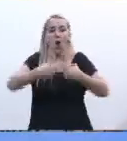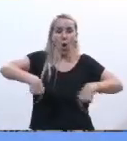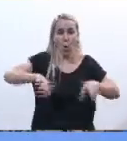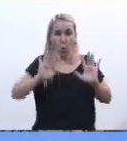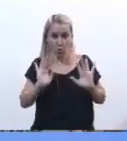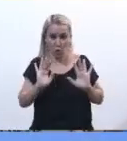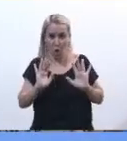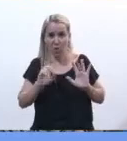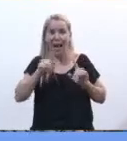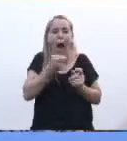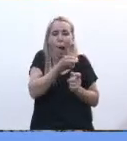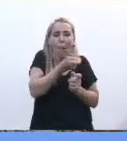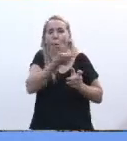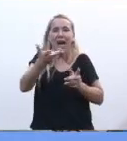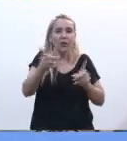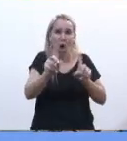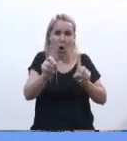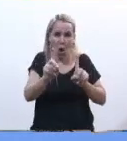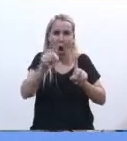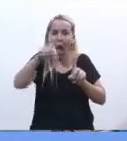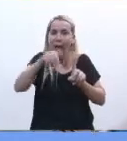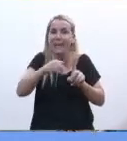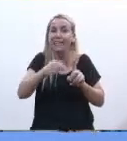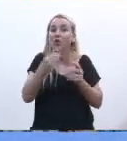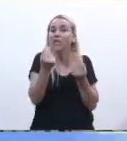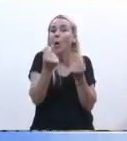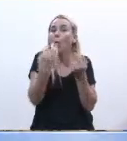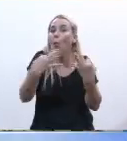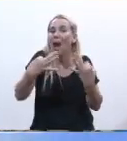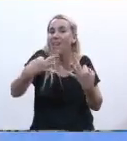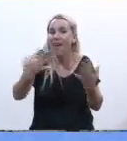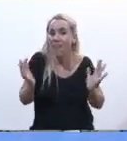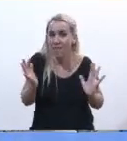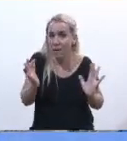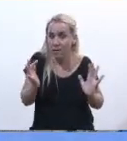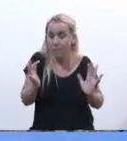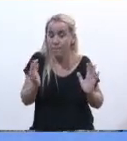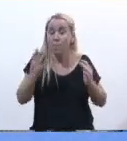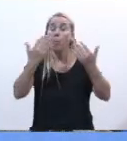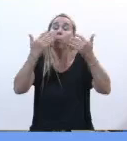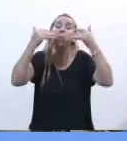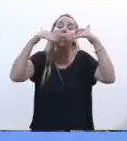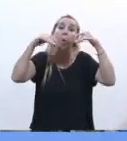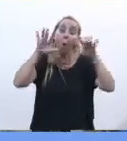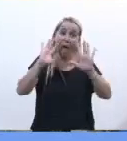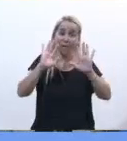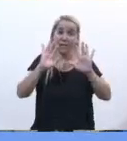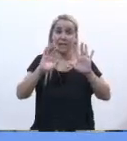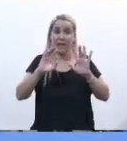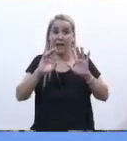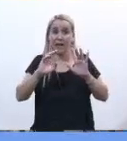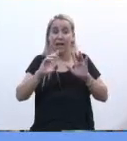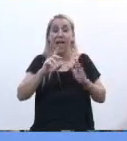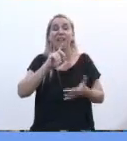es una cuestión cuantitativa esto es una cuestión cualitativa. En todo caso las que deben